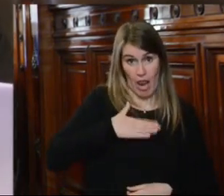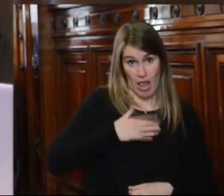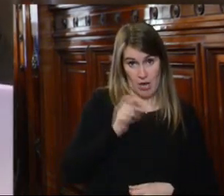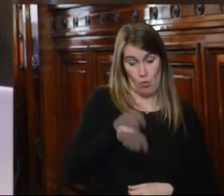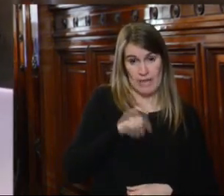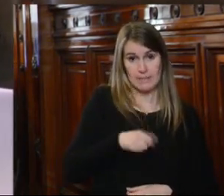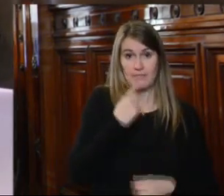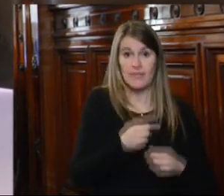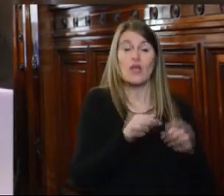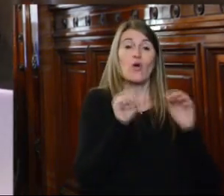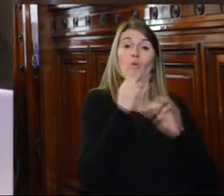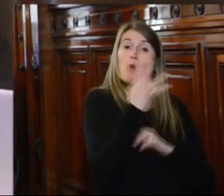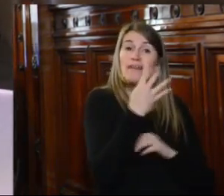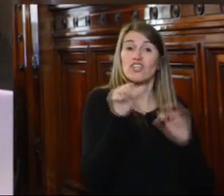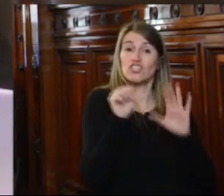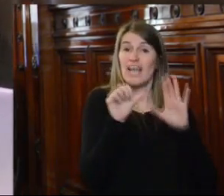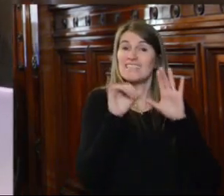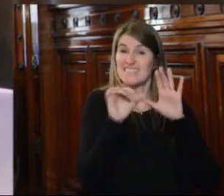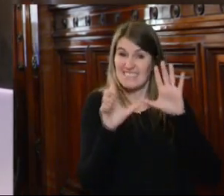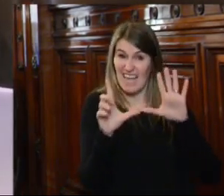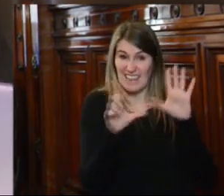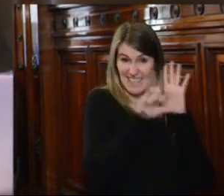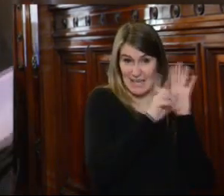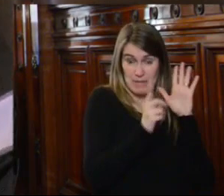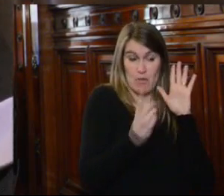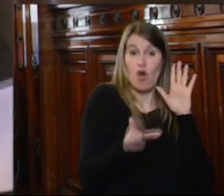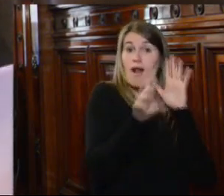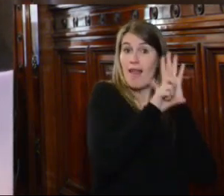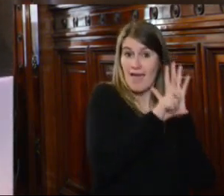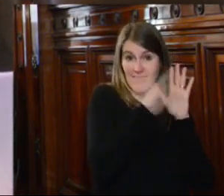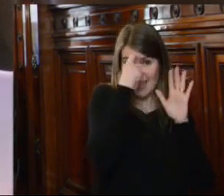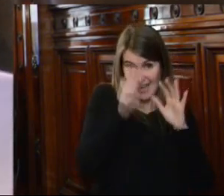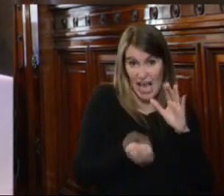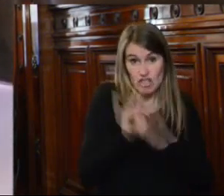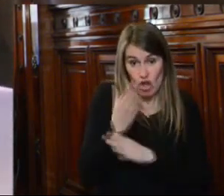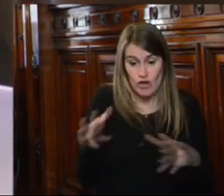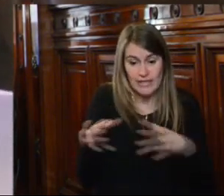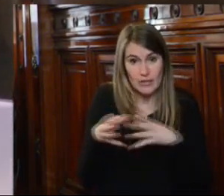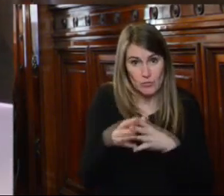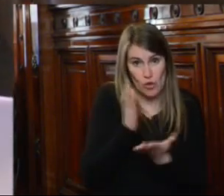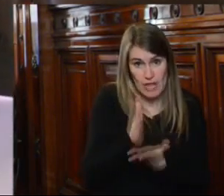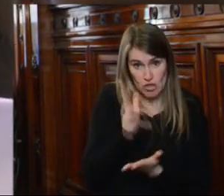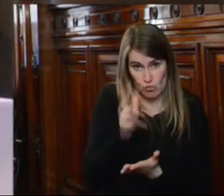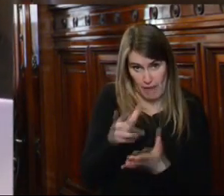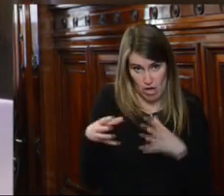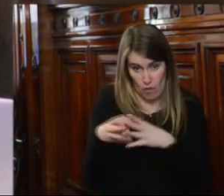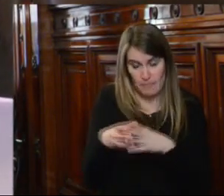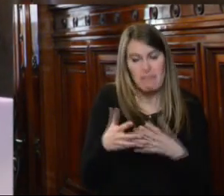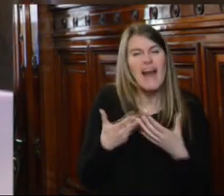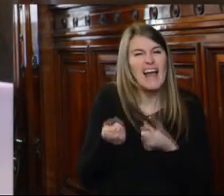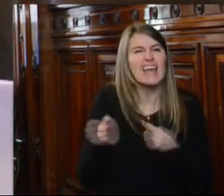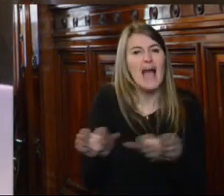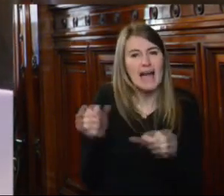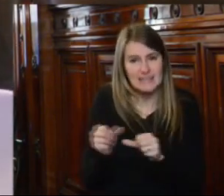artículos 4, 6 y 7 de la ley 18.446 que es la decreación de la Institución Nacional de Derechos Humanos no le atribuyeron